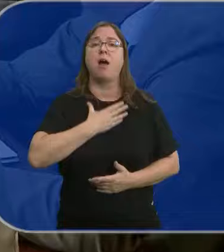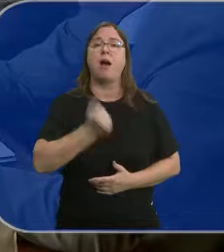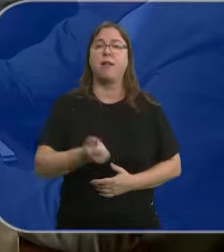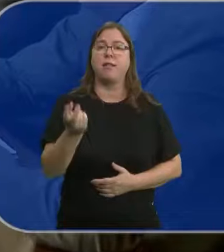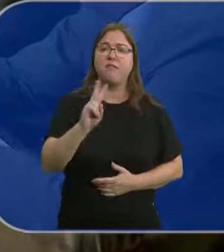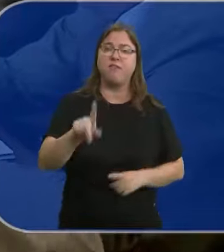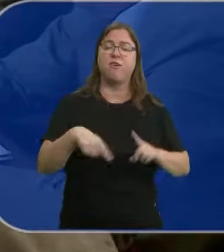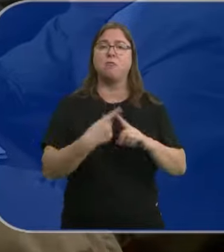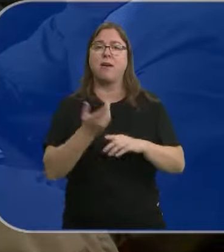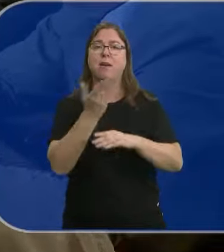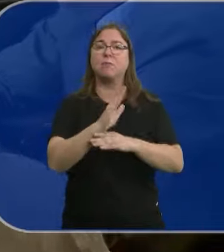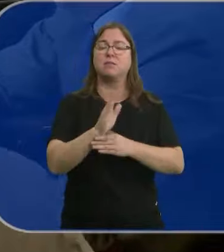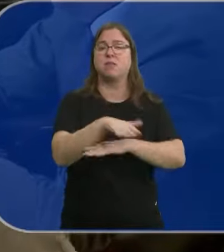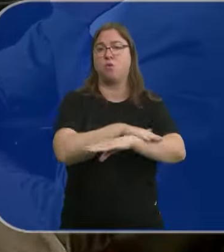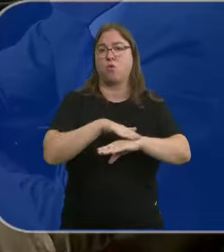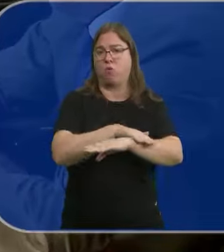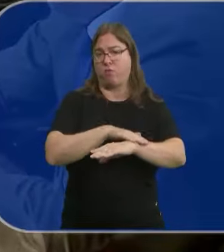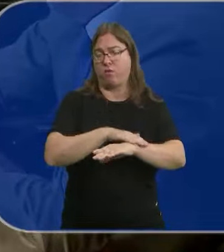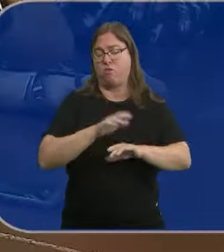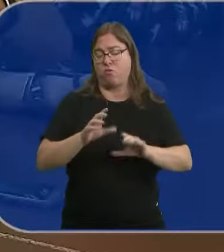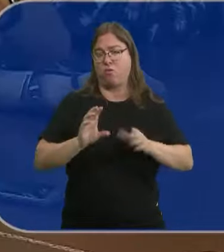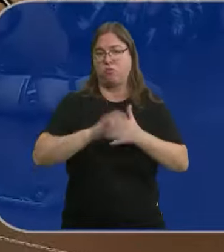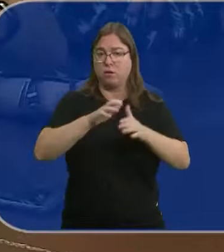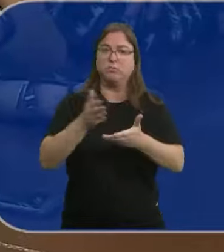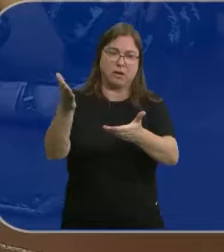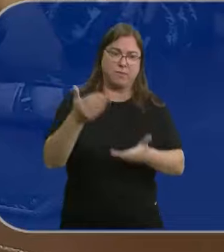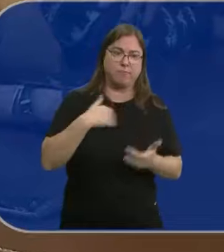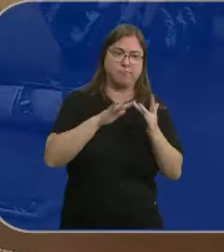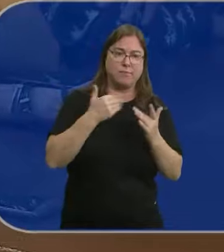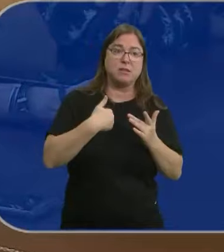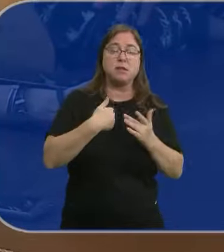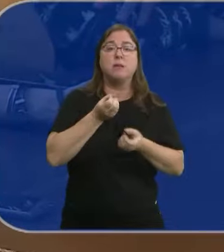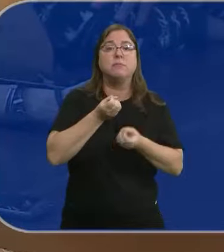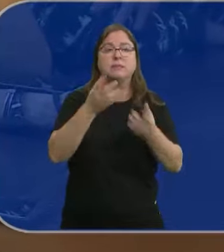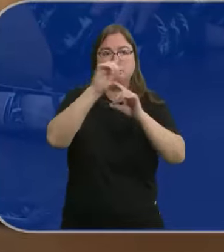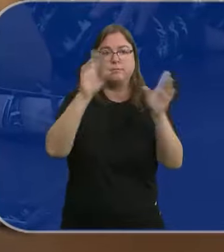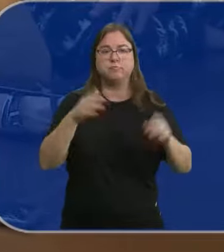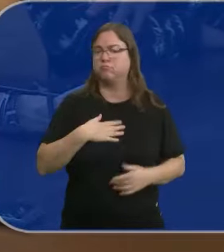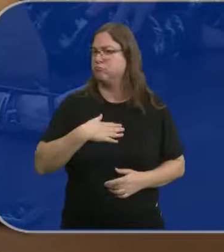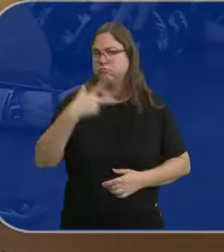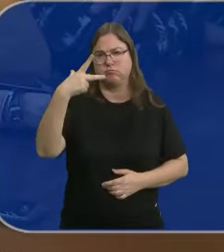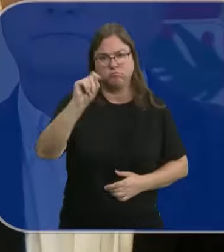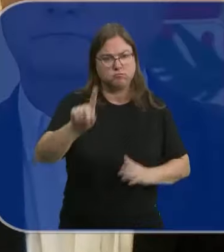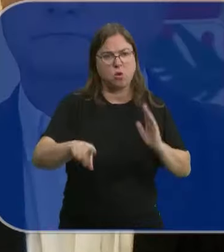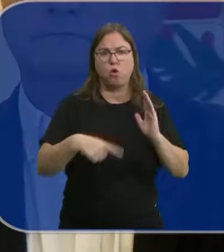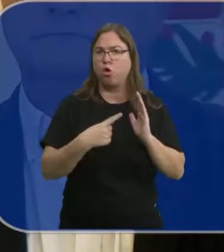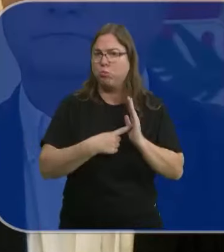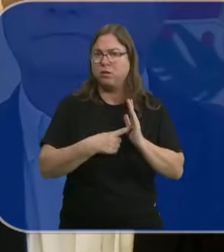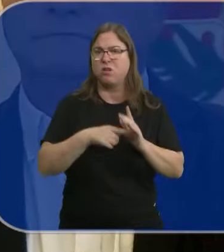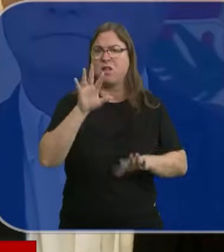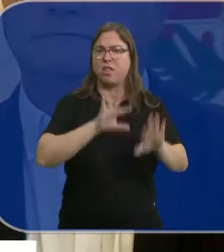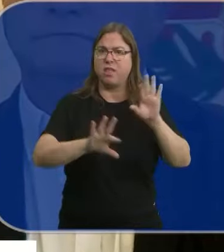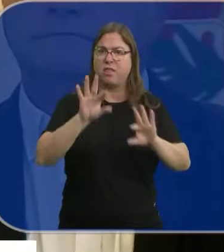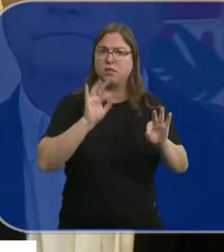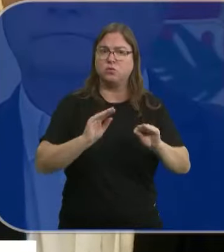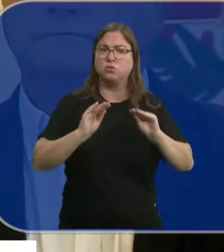Valladolid y representantes del Gobierno regional han sido los primeros en recibirles. el mensaje es claro. Rechazo total y absoluto a una